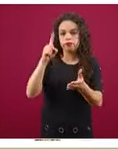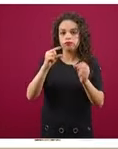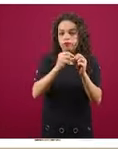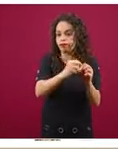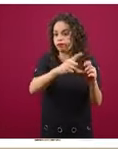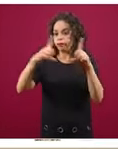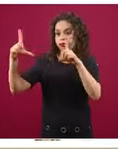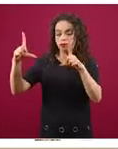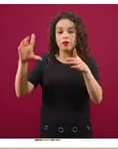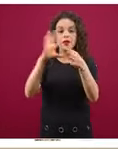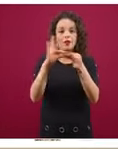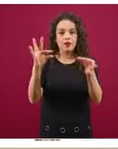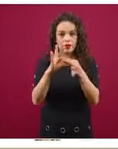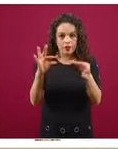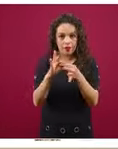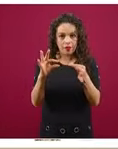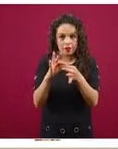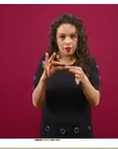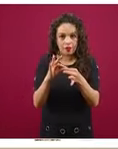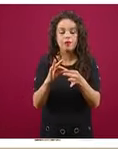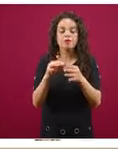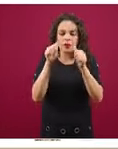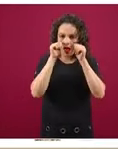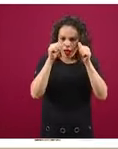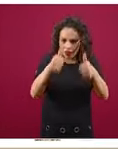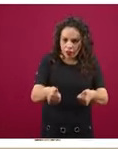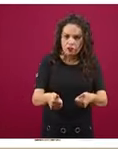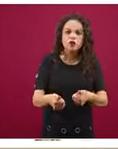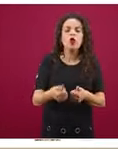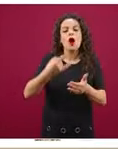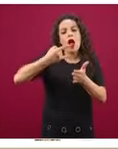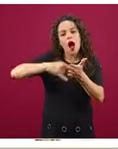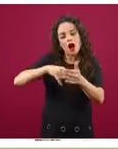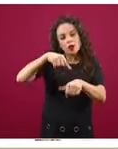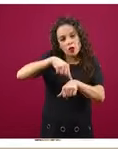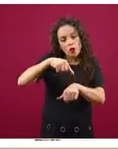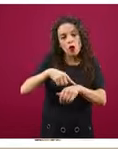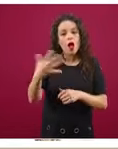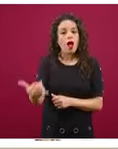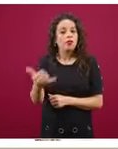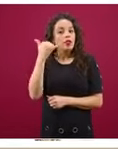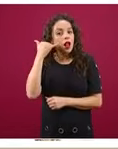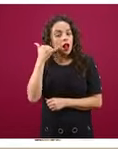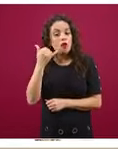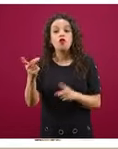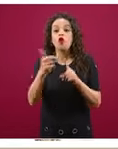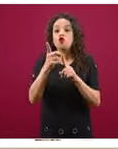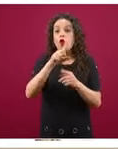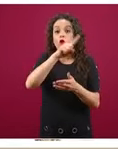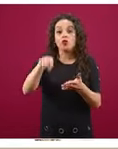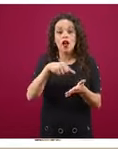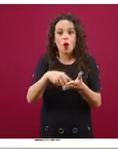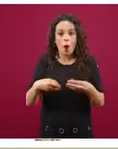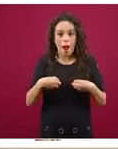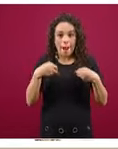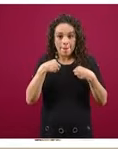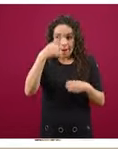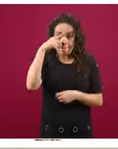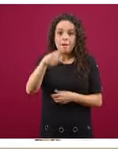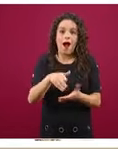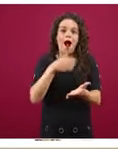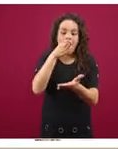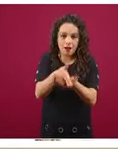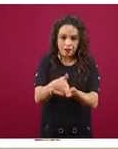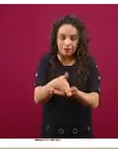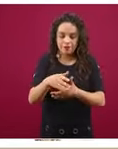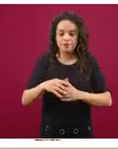da, a qué horas, teléfonos, direcciones. Pero además, si ustedes, de acuerdo al botón que ustedes toquen,